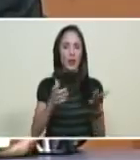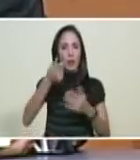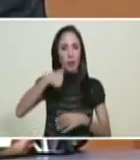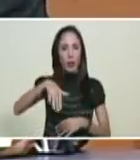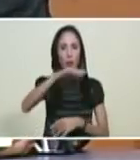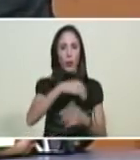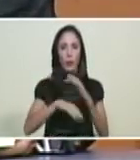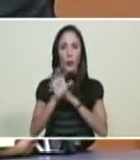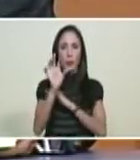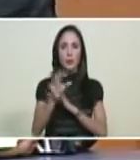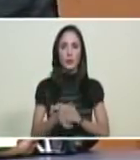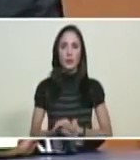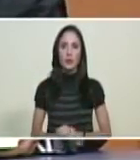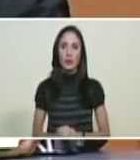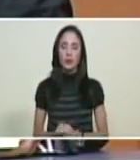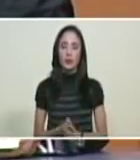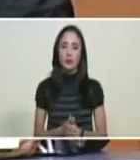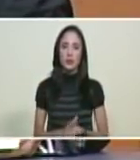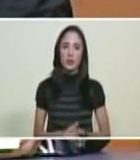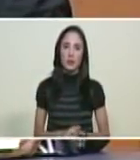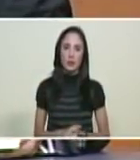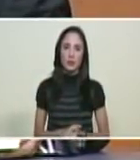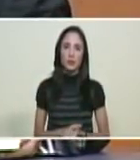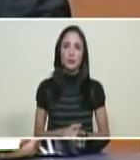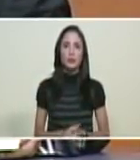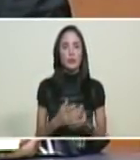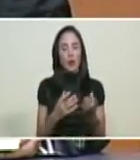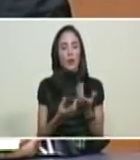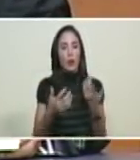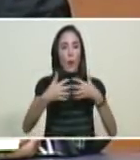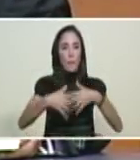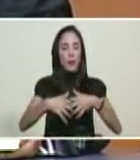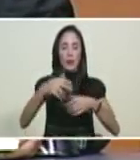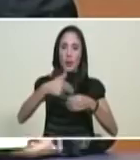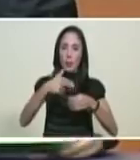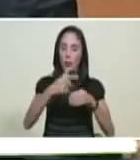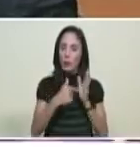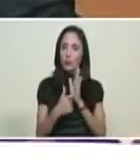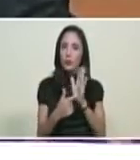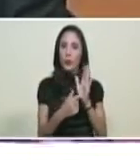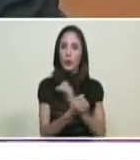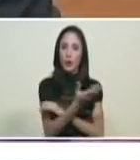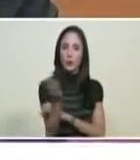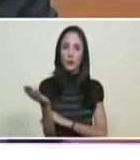querida patria, mi comandante en jefe. Esto es lo que hoy PDVSA le viene a presentar a usted.